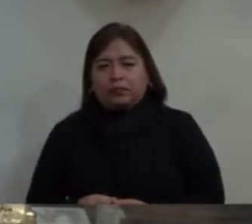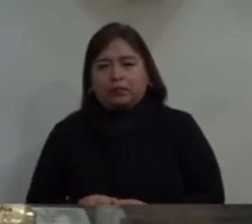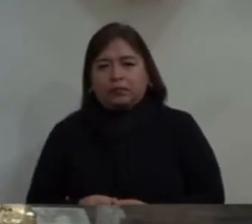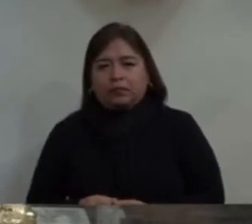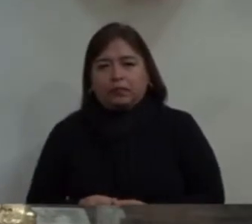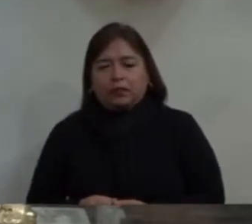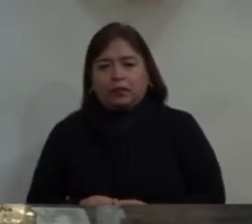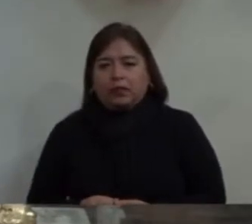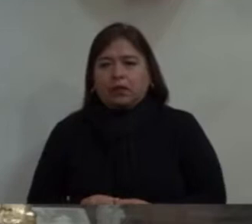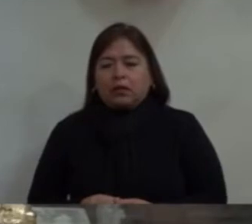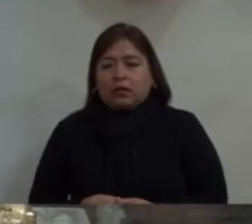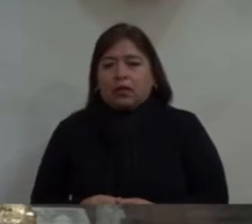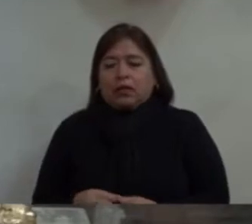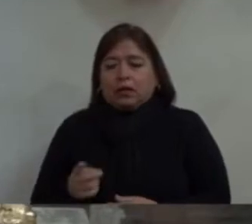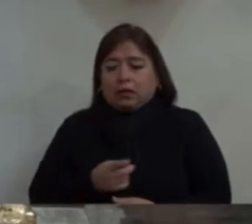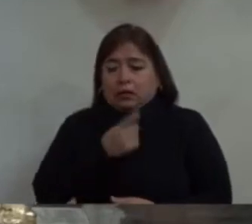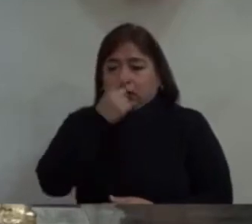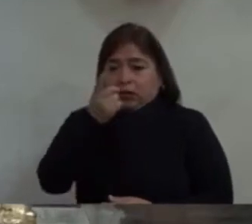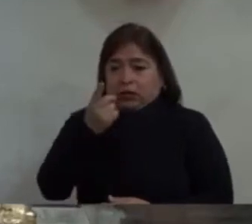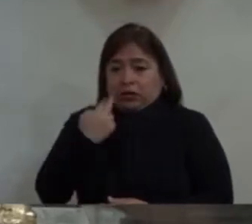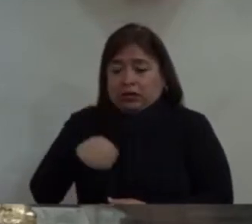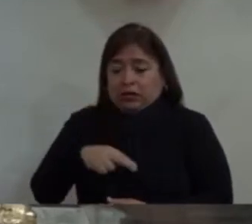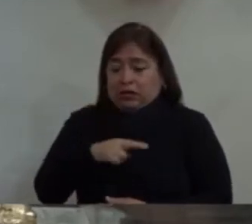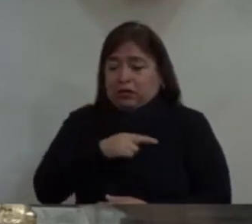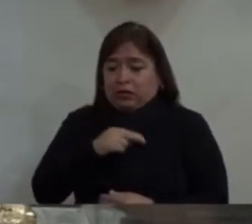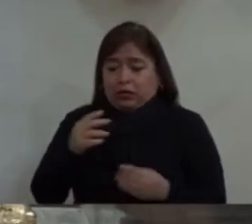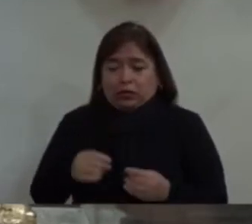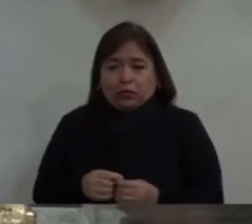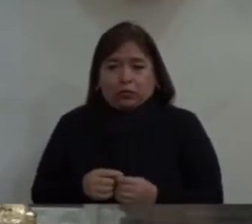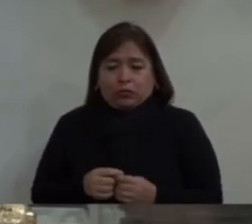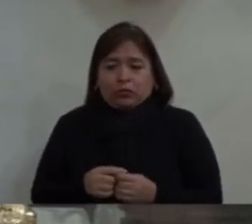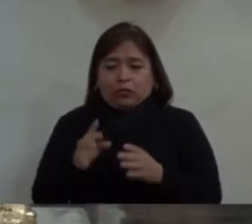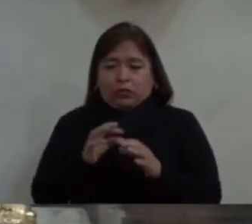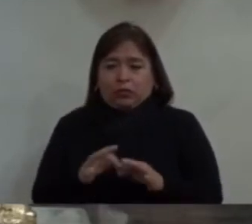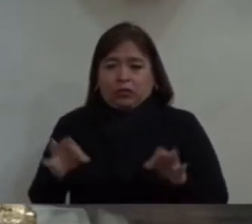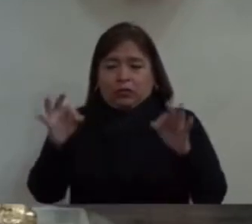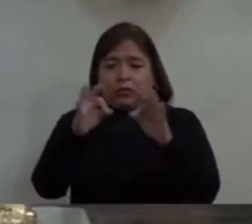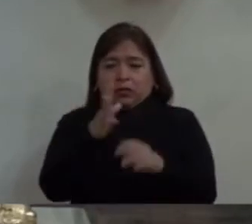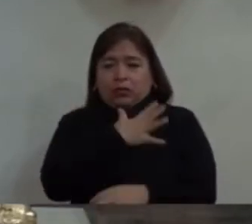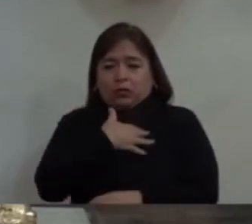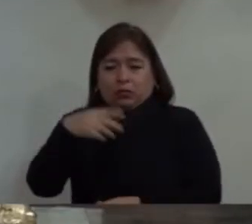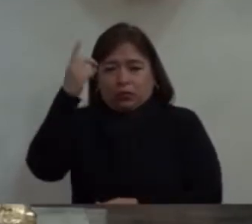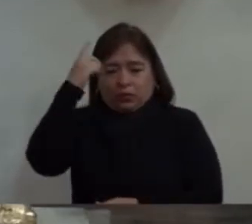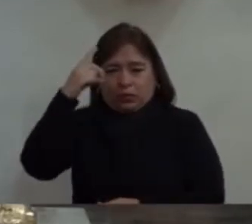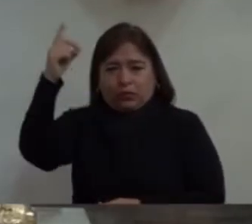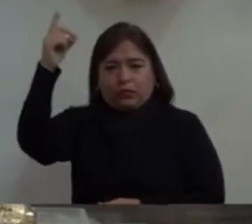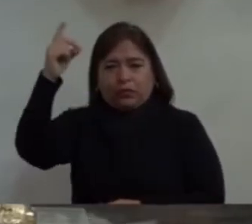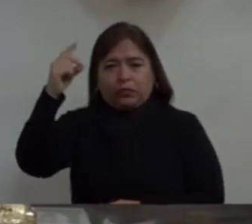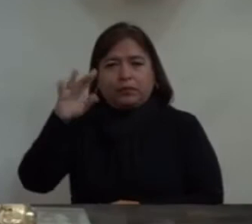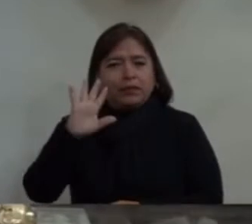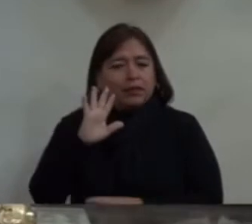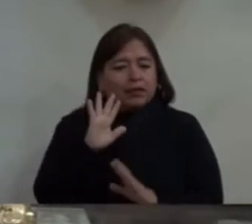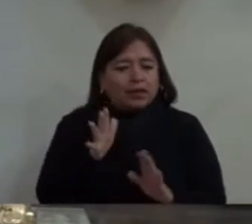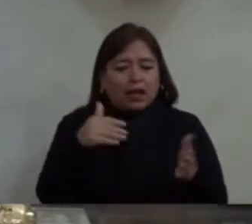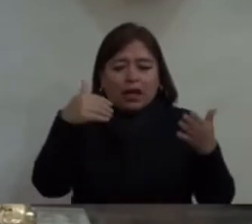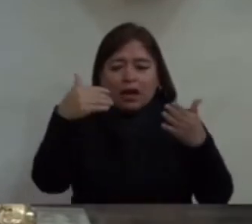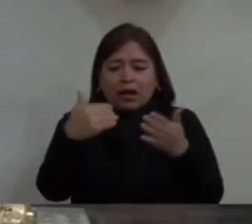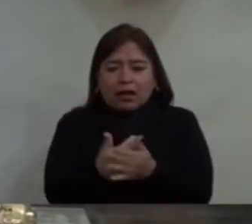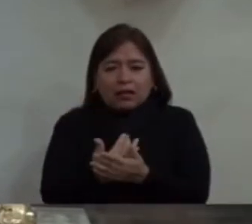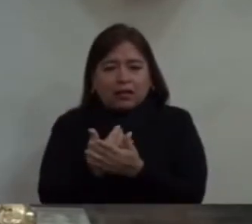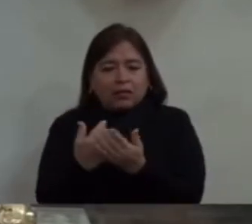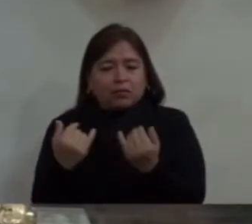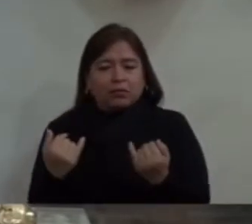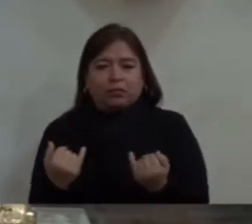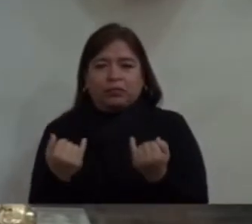de nuestra vida humana. Ya nacemos de nuevo. Nacemos de lo